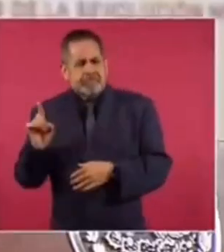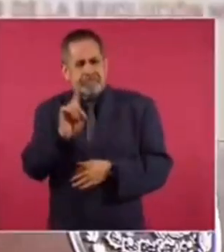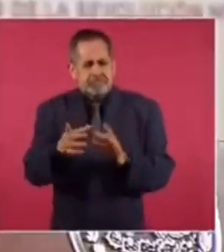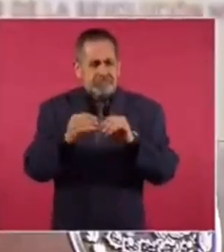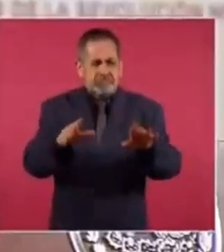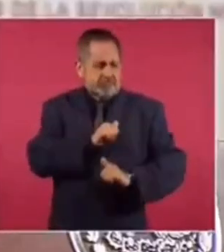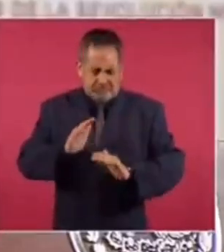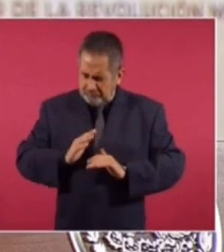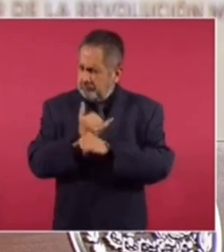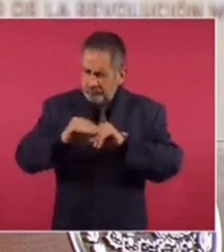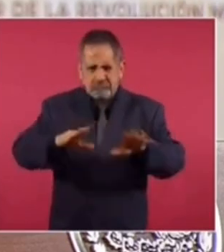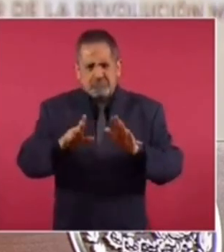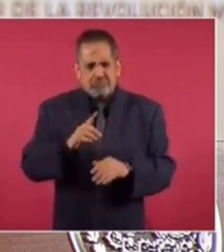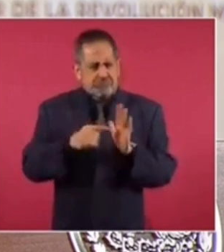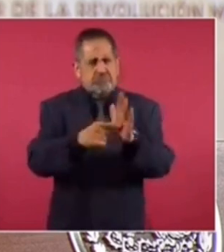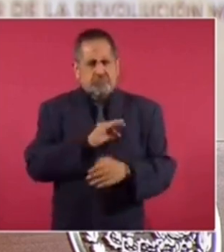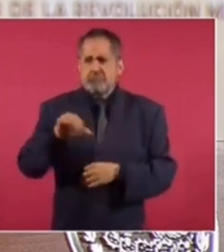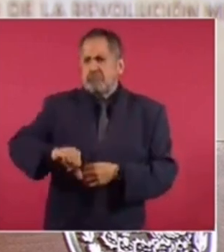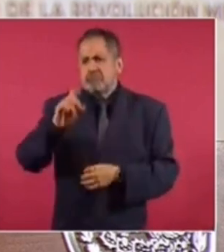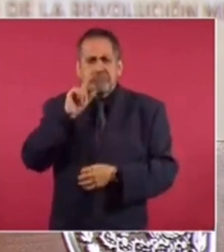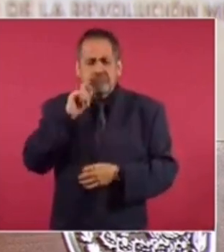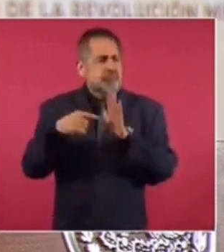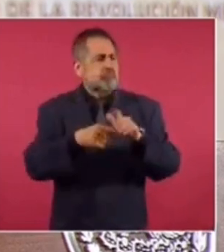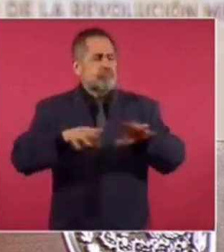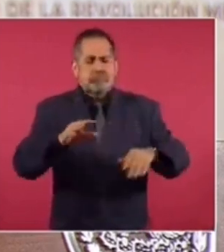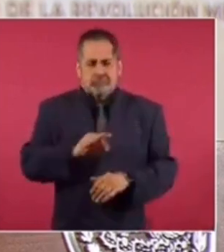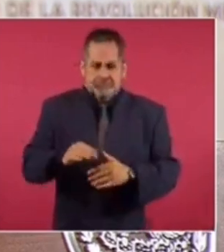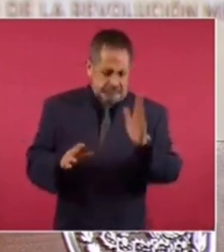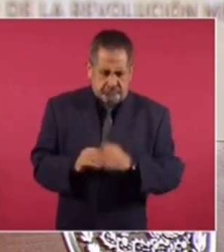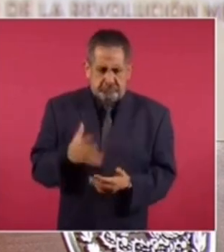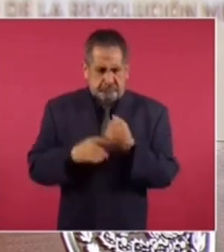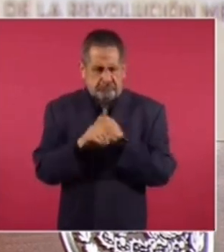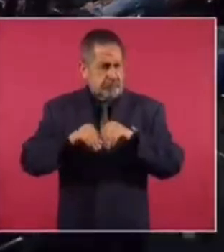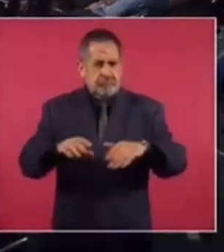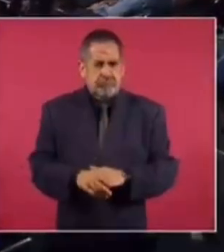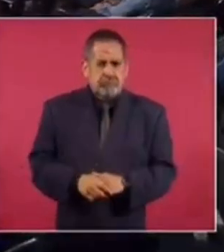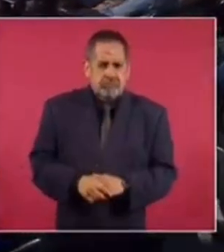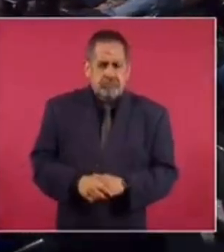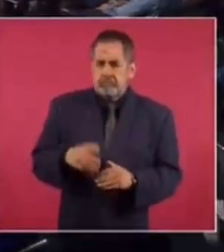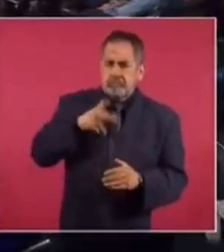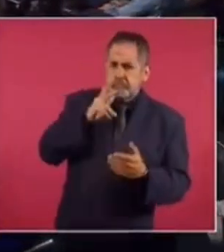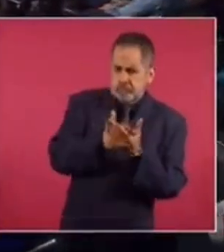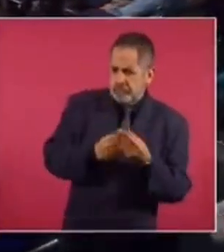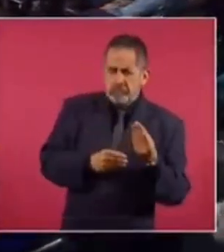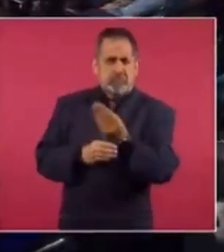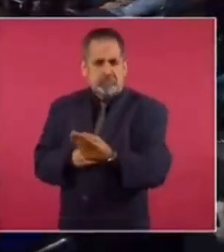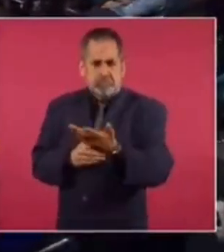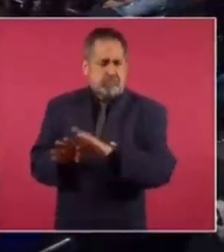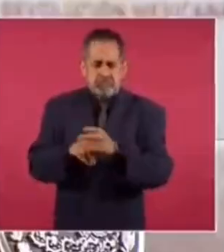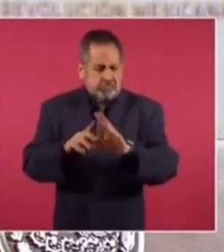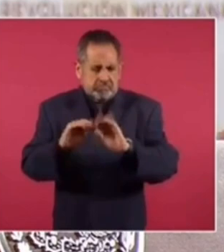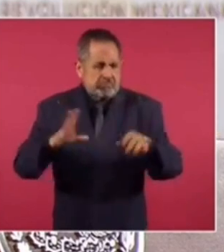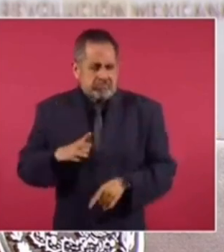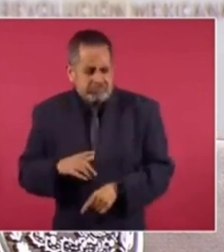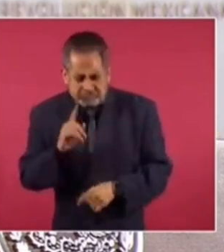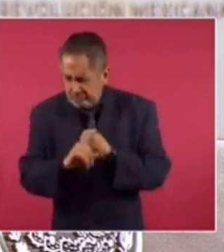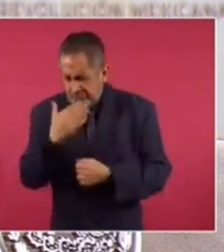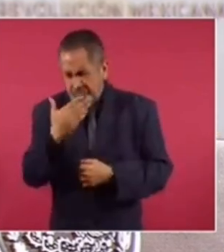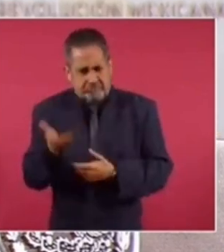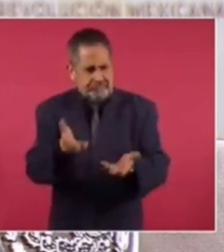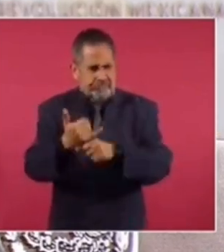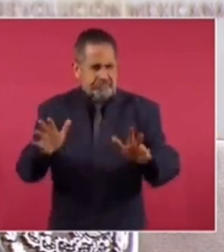información, el ejército, hoy o mañana, sí, sin ningún problema. Y también podemos entregarle las pruebas, presidente. Sí, sí, sí, sí, sin ningún problema.